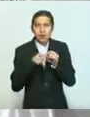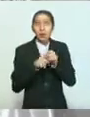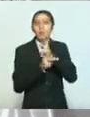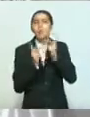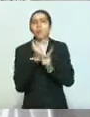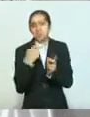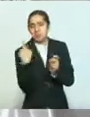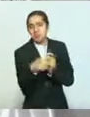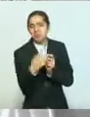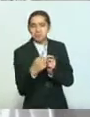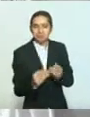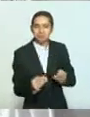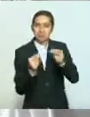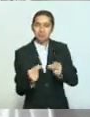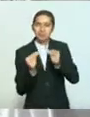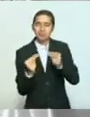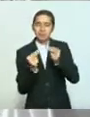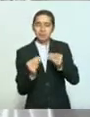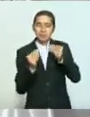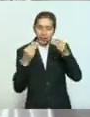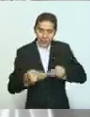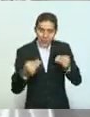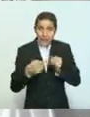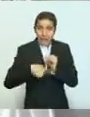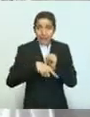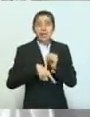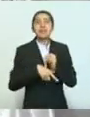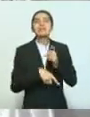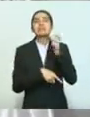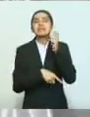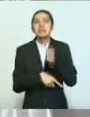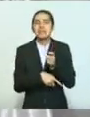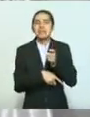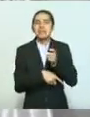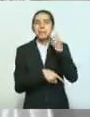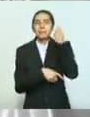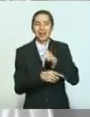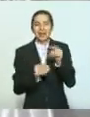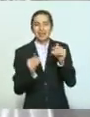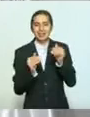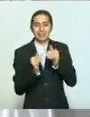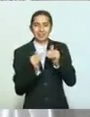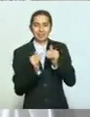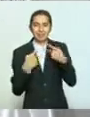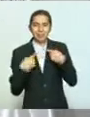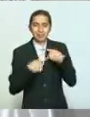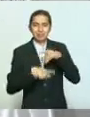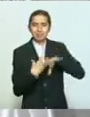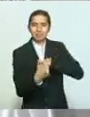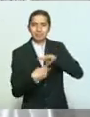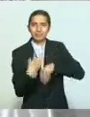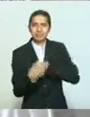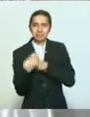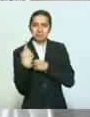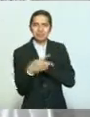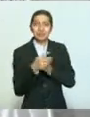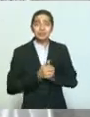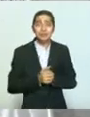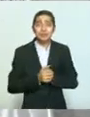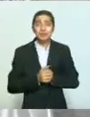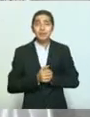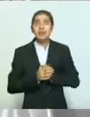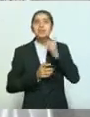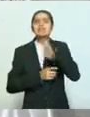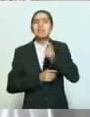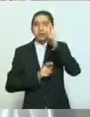productos para que vayan directamente a la casa del consumidor. Para el sector